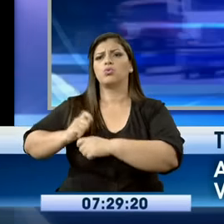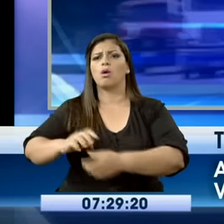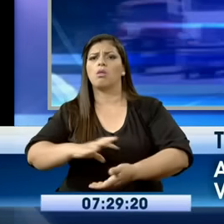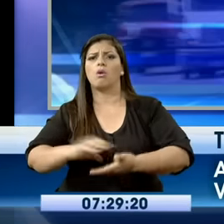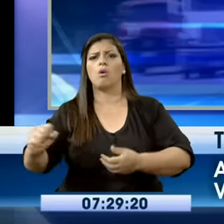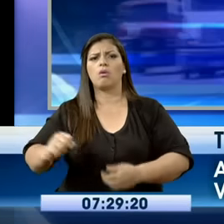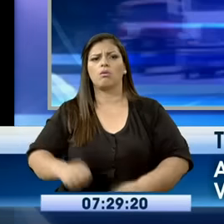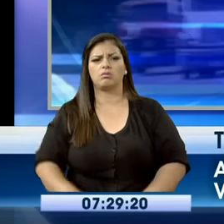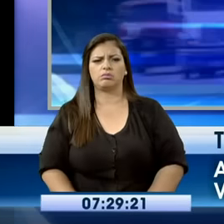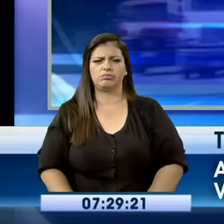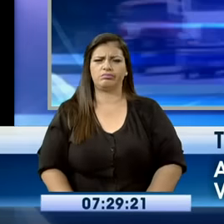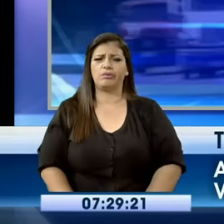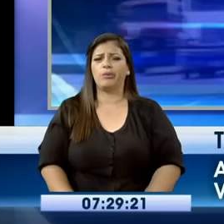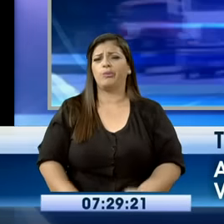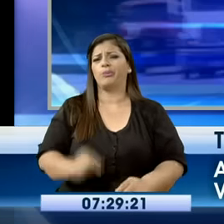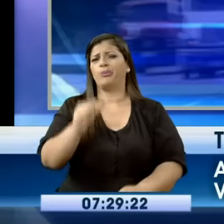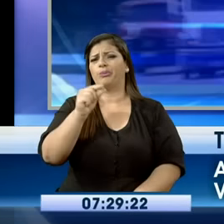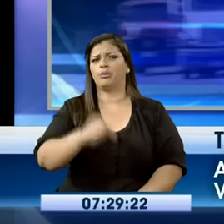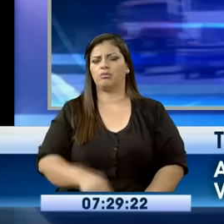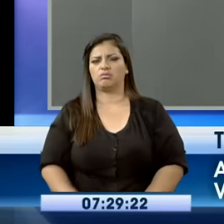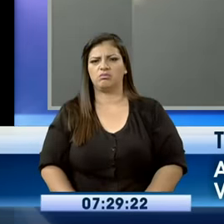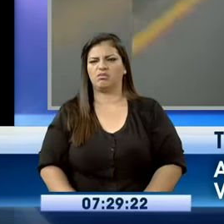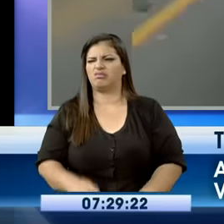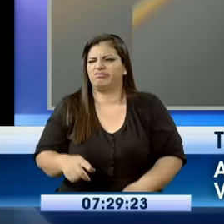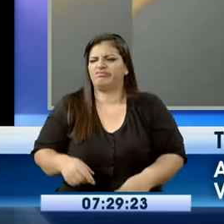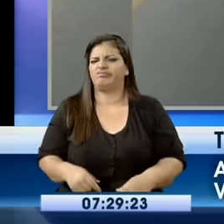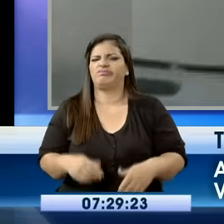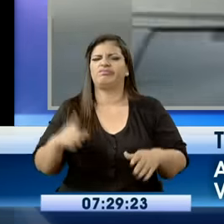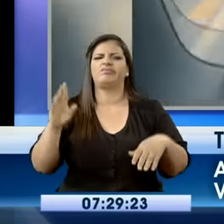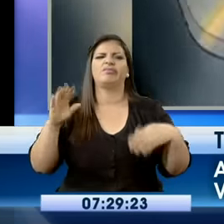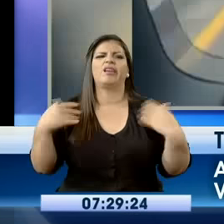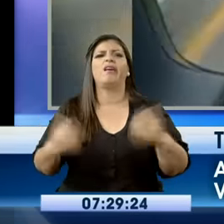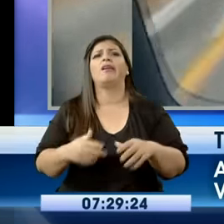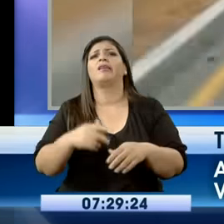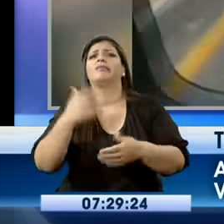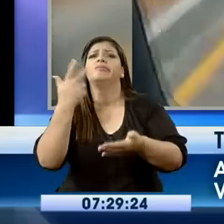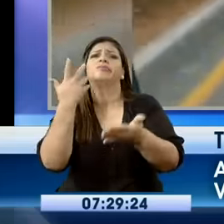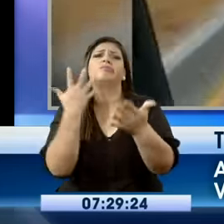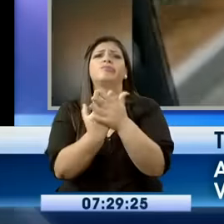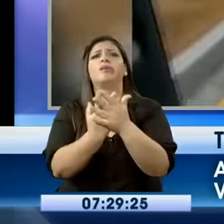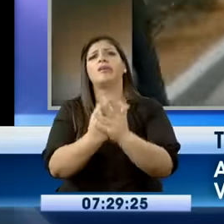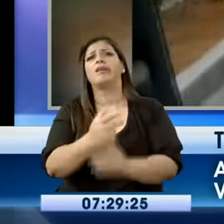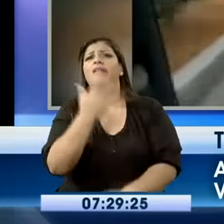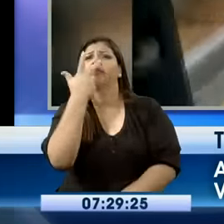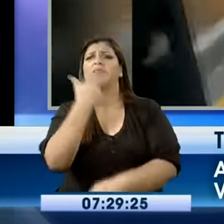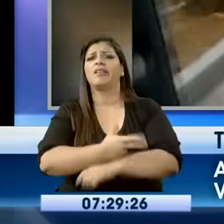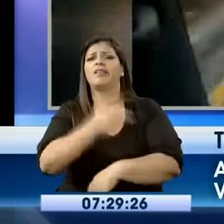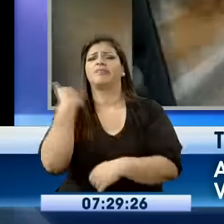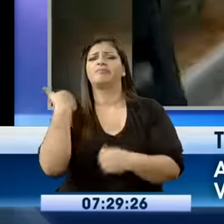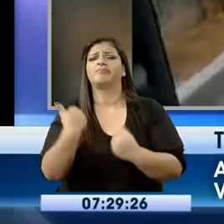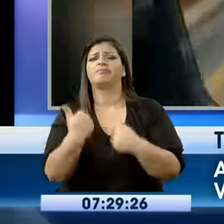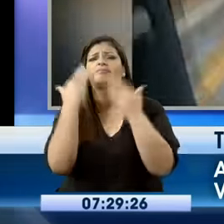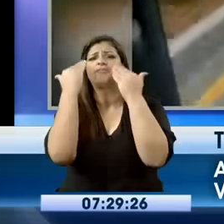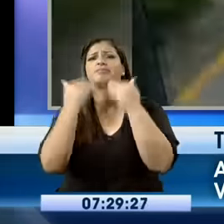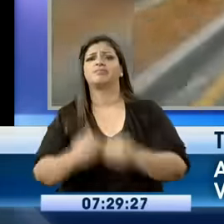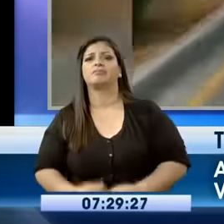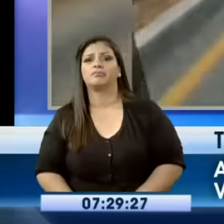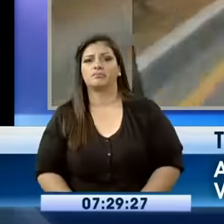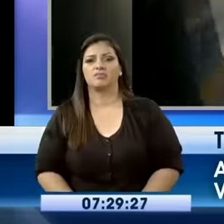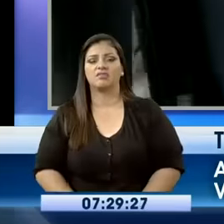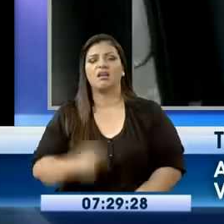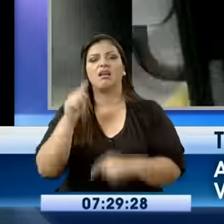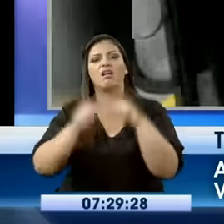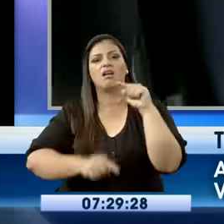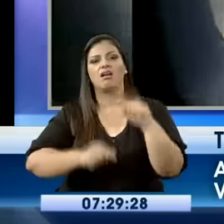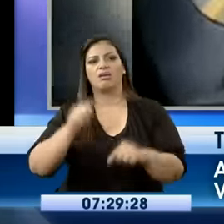poco. Es una medida tibia. Por eso es que hacen lo que les da la gana y no les importa. ¿Sabes versus qué? Ajá. Un básico con tres puntos de la licencia, diez puntos de la licencia versus diez